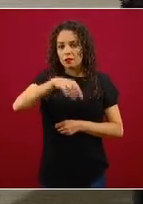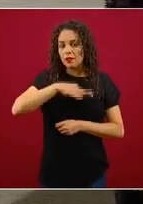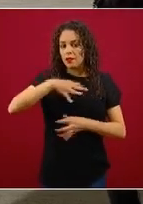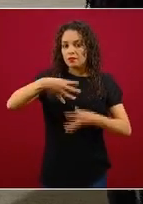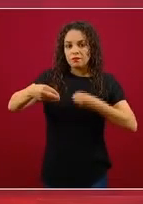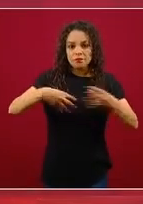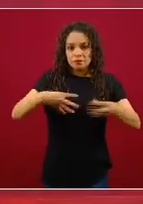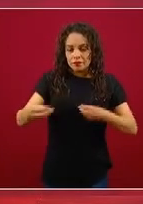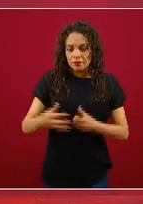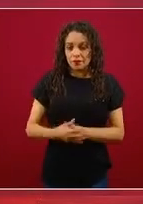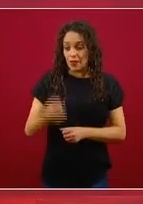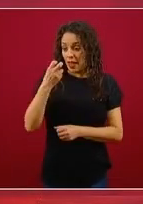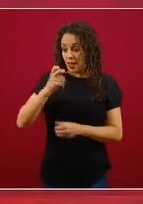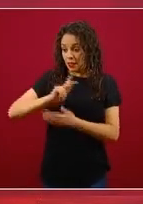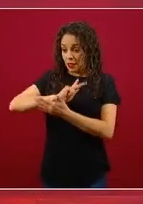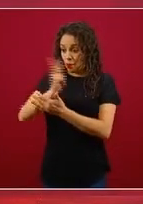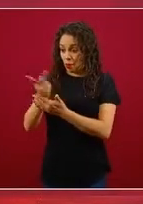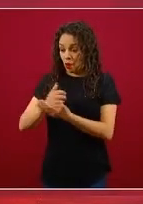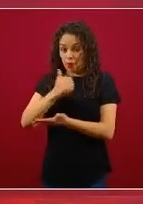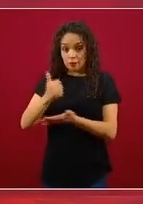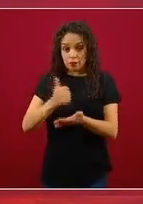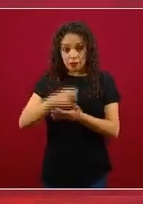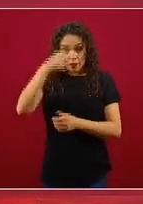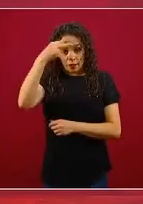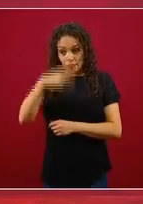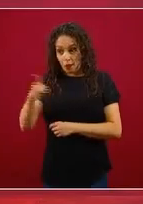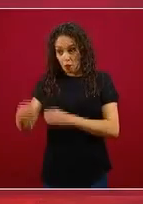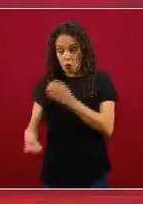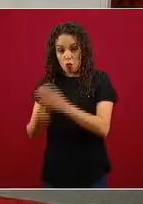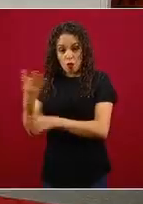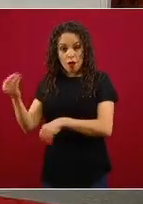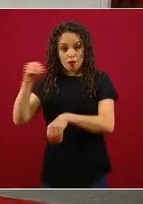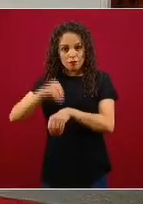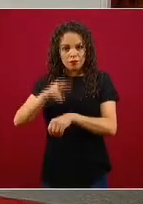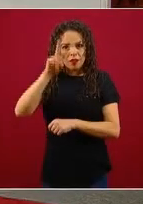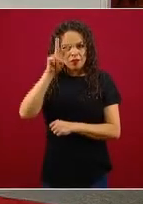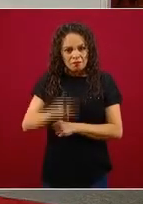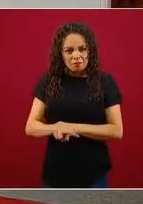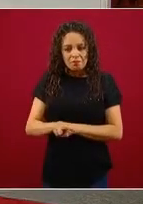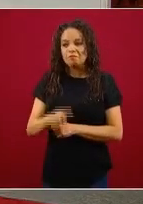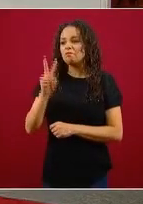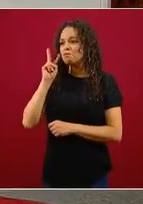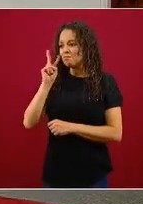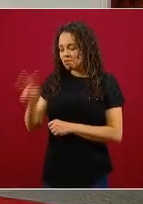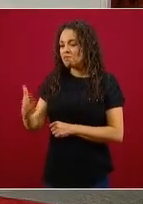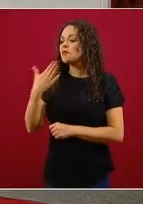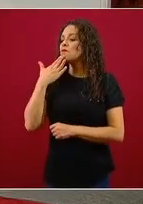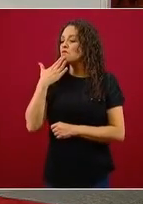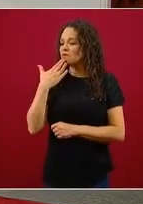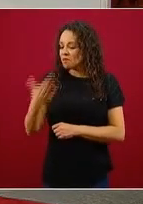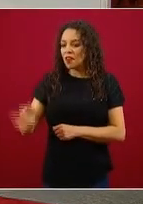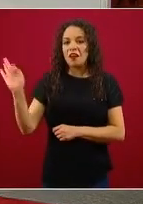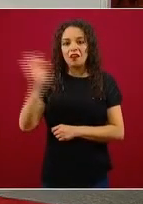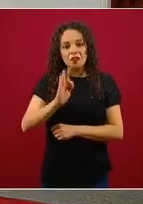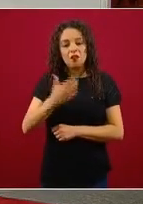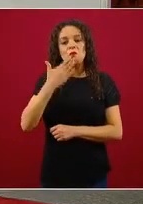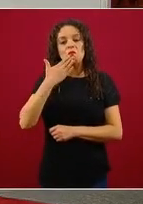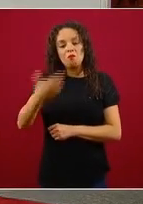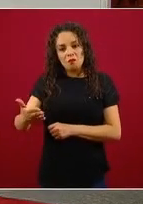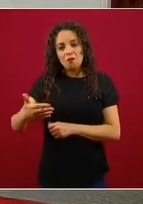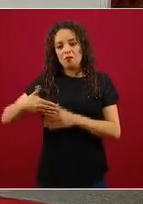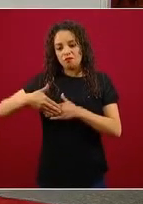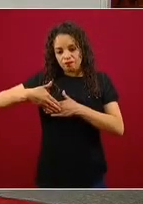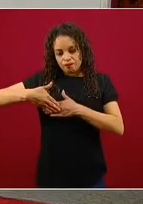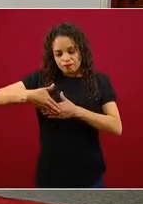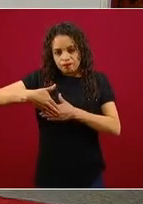de la Ciudad de México nos parece, como lo dije al inicio, tan prometedor y tan pertinente y tan oportuno,